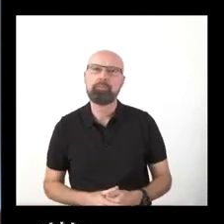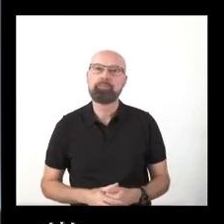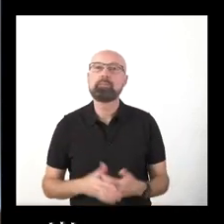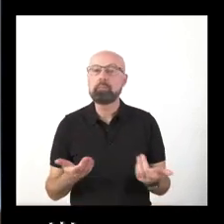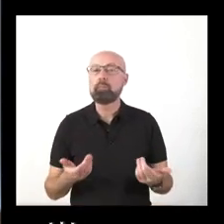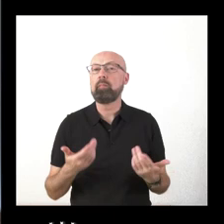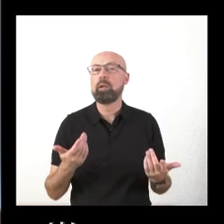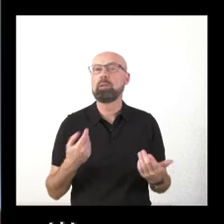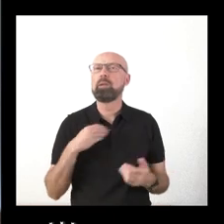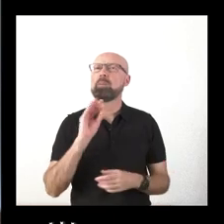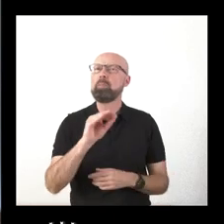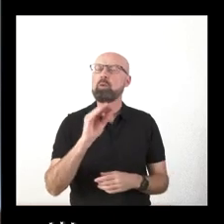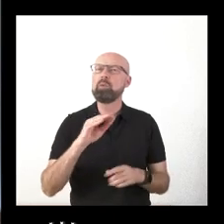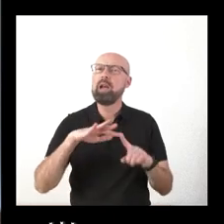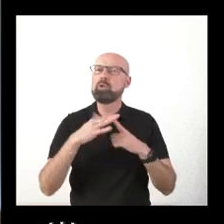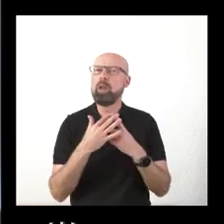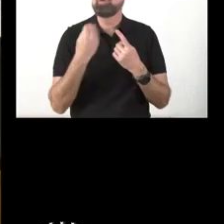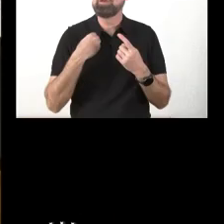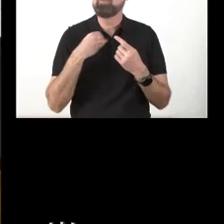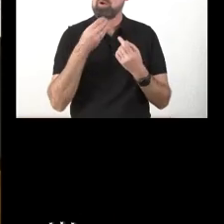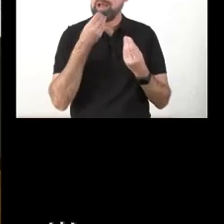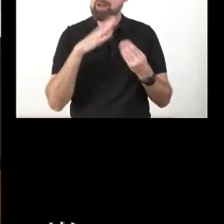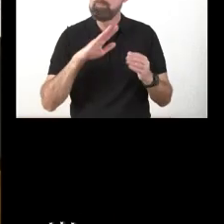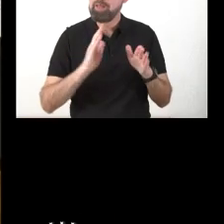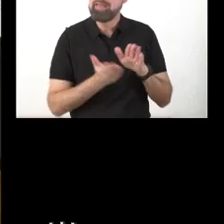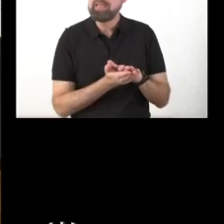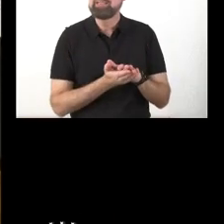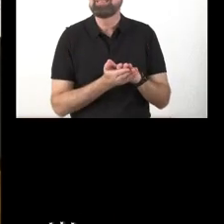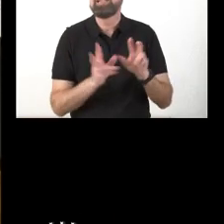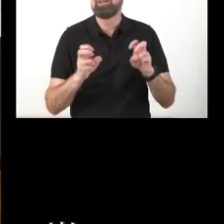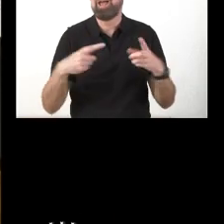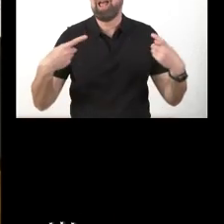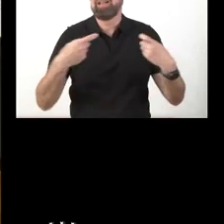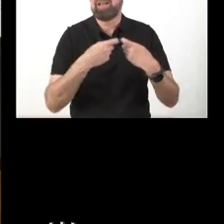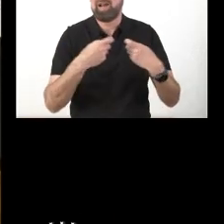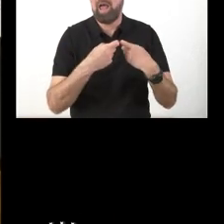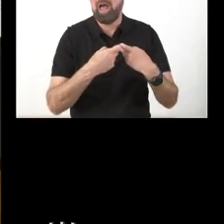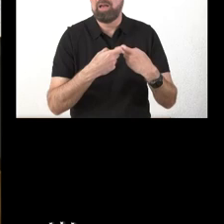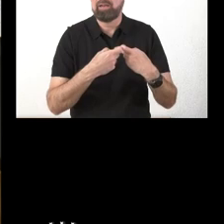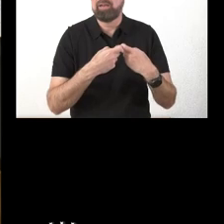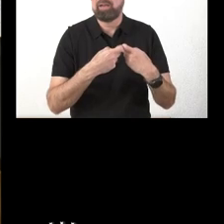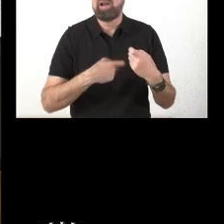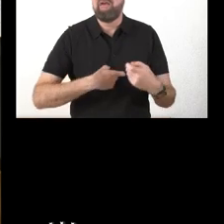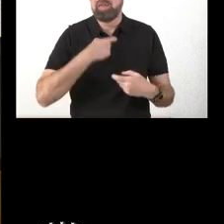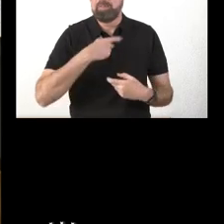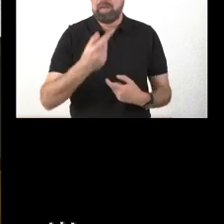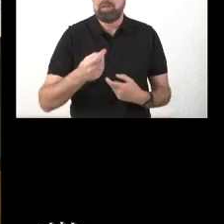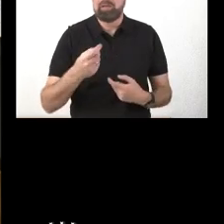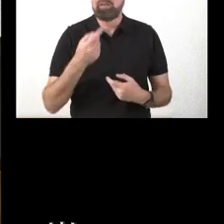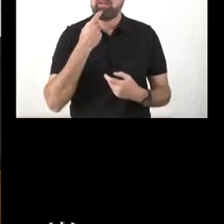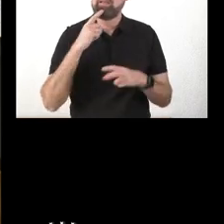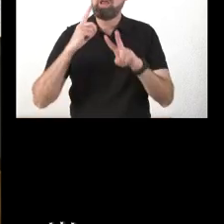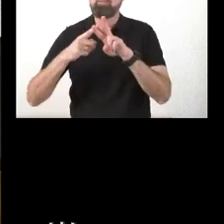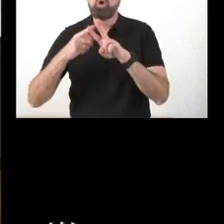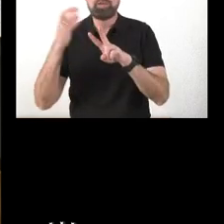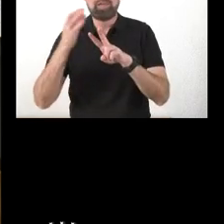están los expedientes de los bienes del franquismo y de la guerra civil que propuso Vox Proteger. Si se han descartado,